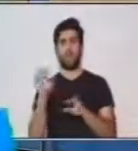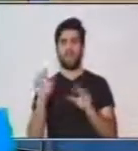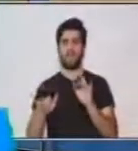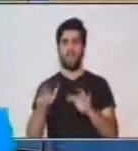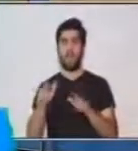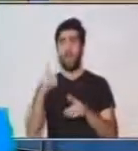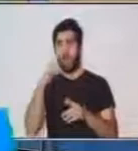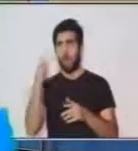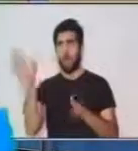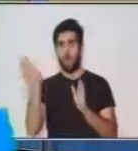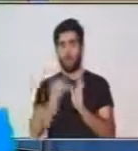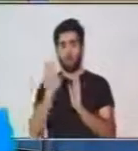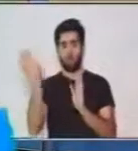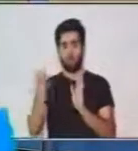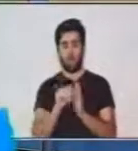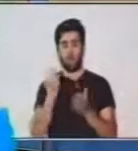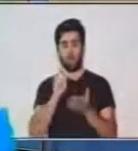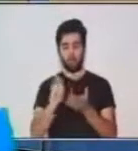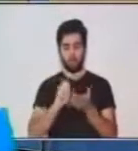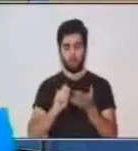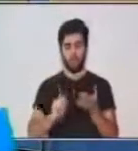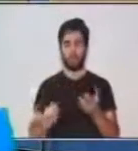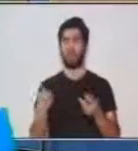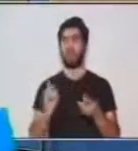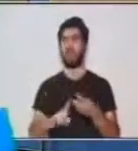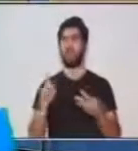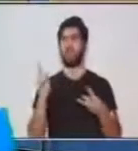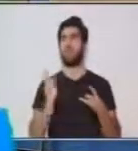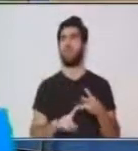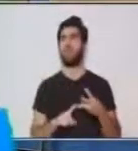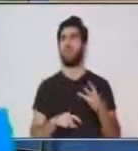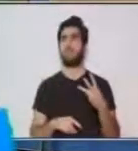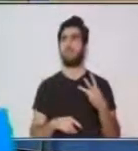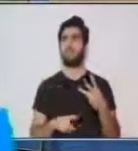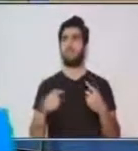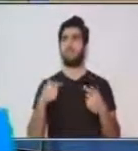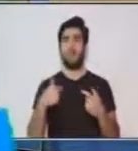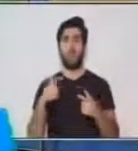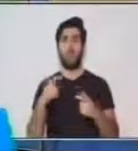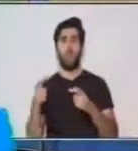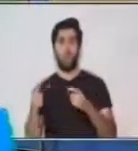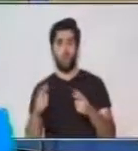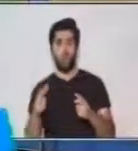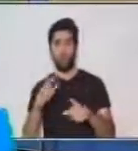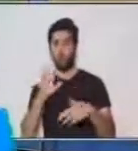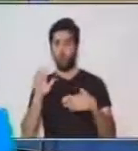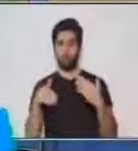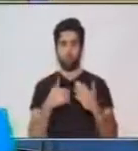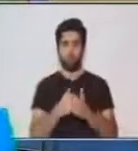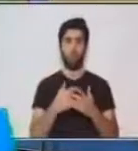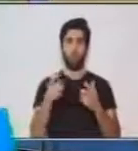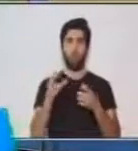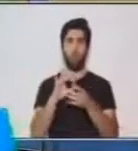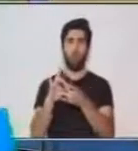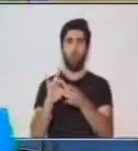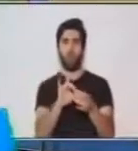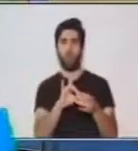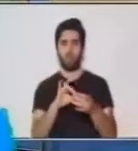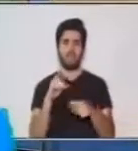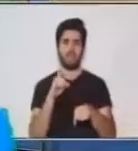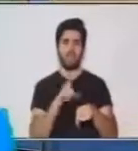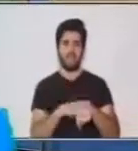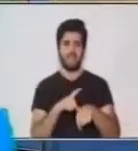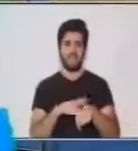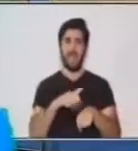el que toma nota, el que lleva los apuntes. Tenemos un gestor, que es el que generalmente organiza el tiempo,